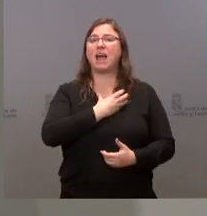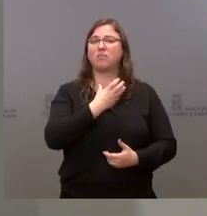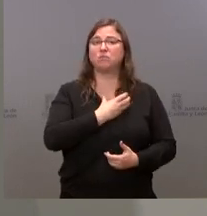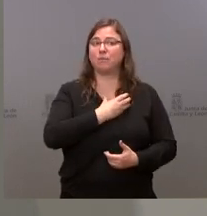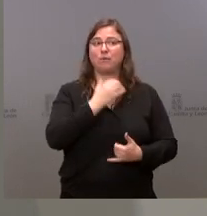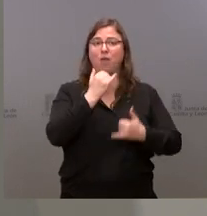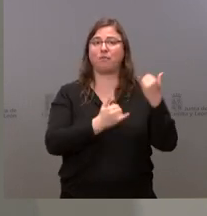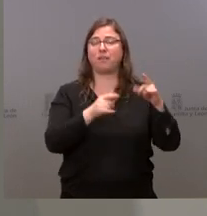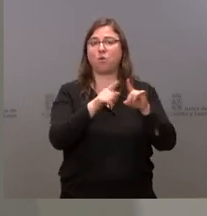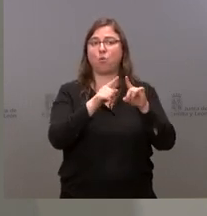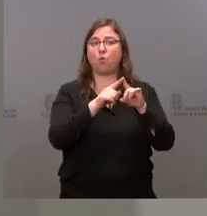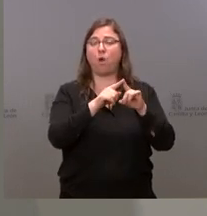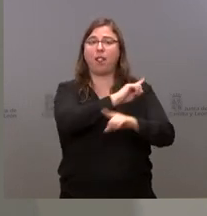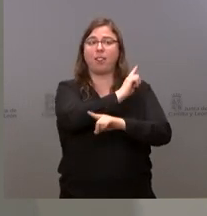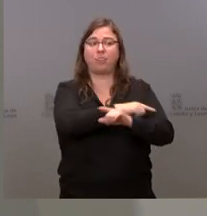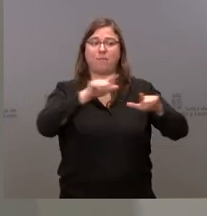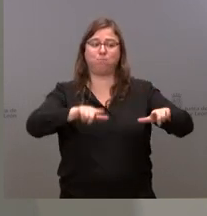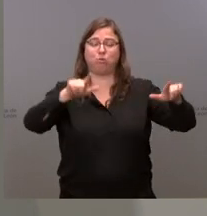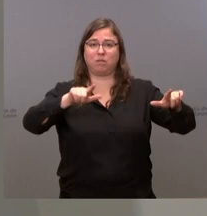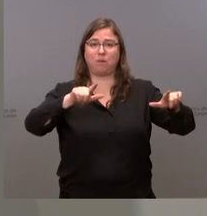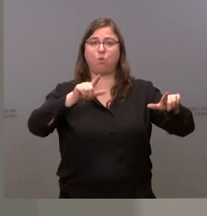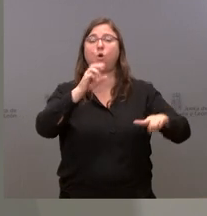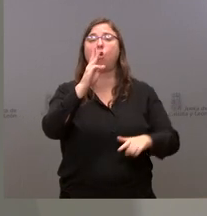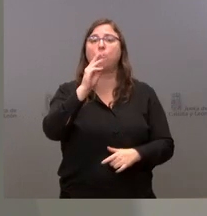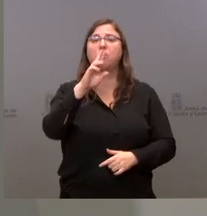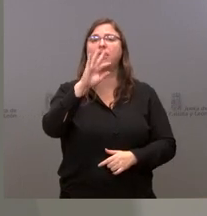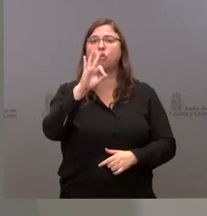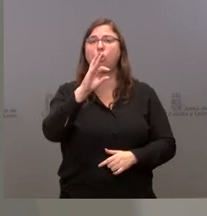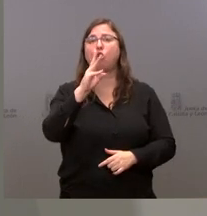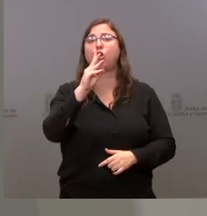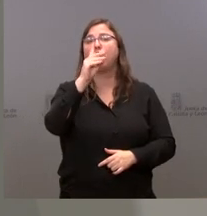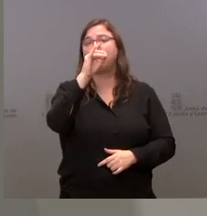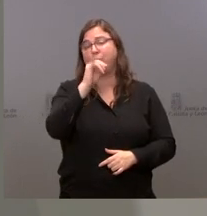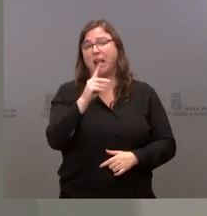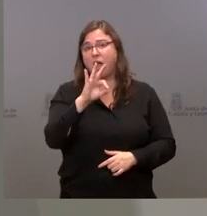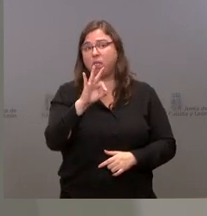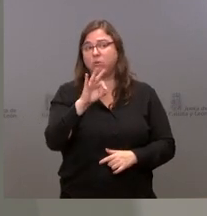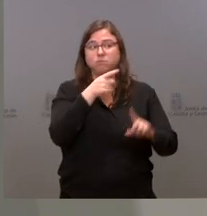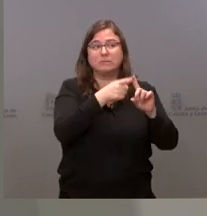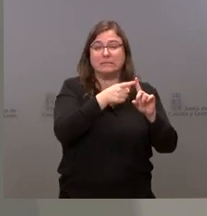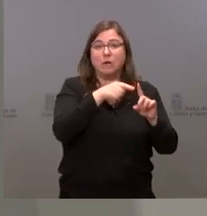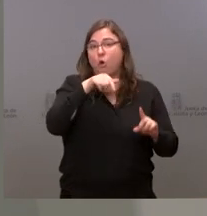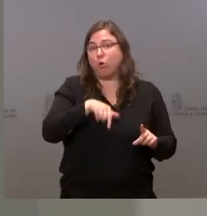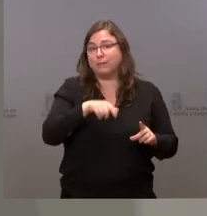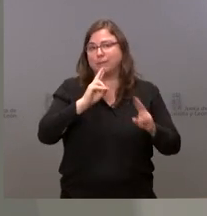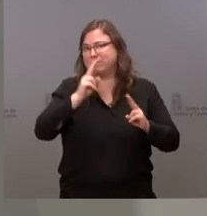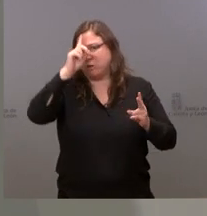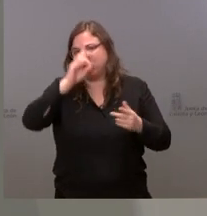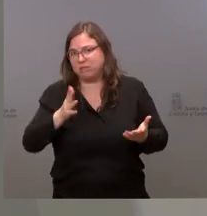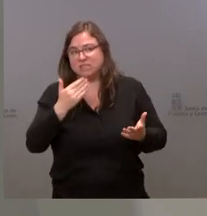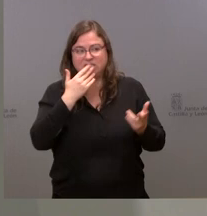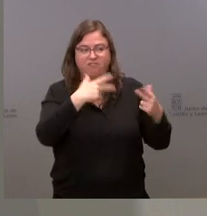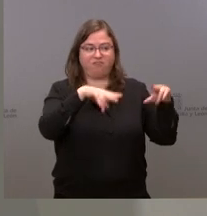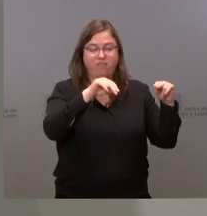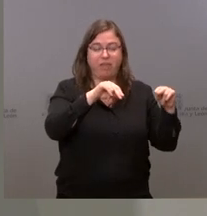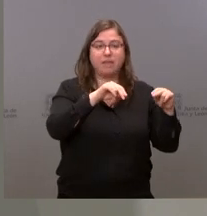este polideportivo Pedro Delgado, al que usted hace referencia, pues hoy no estoy en condiciones de podérselo ofrecer y, sin duda, desde